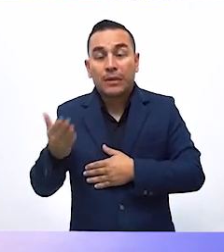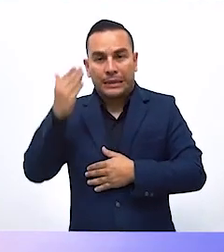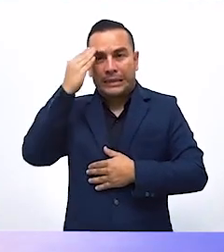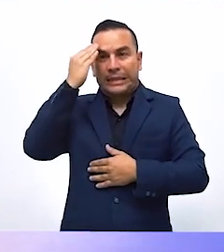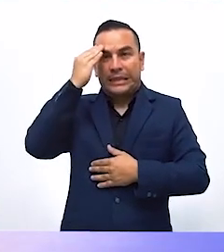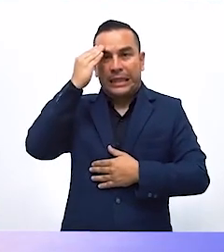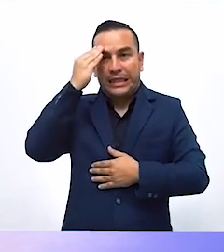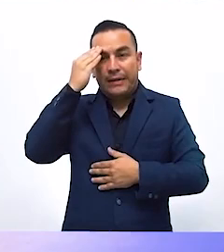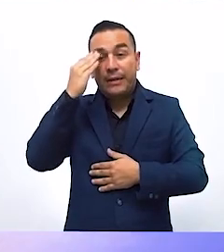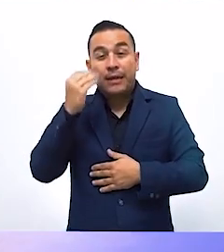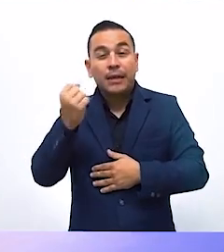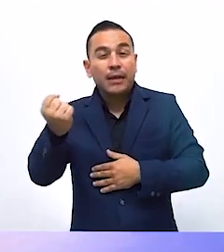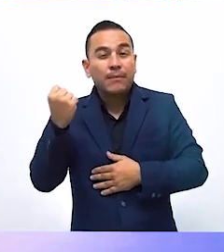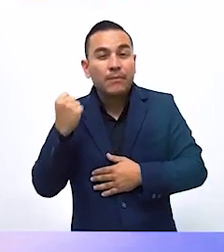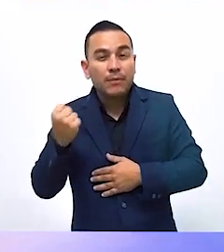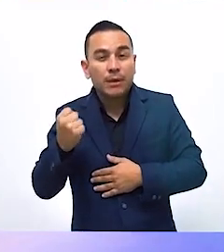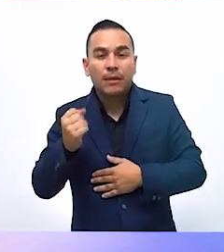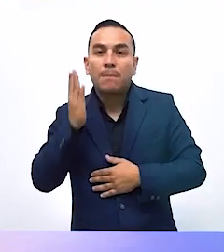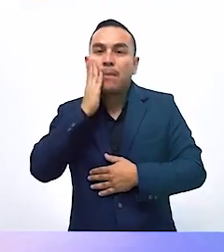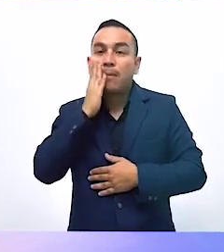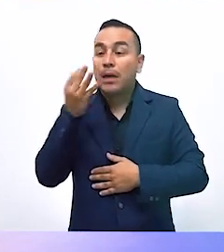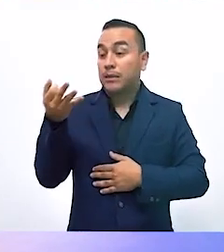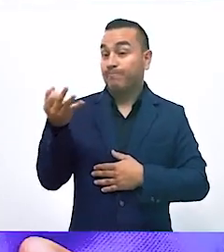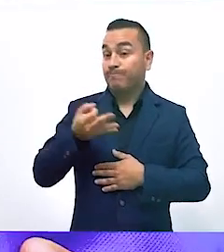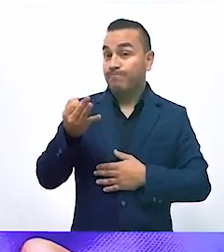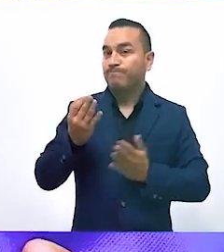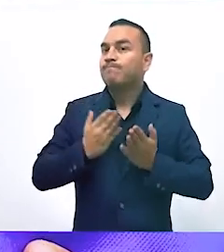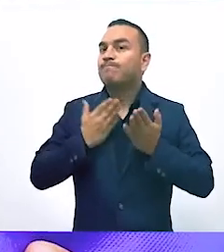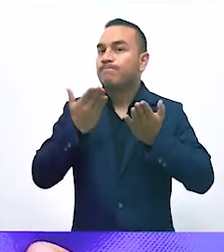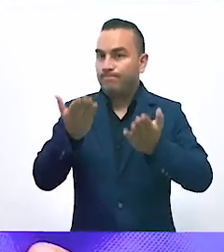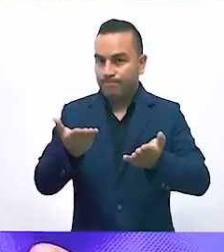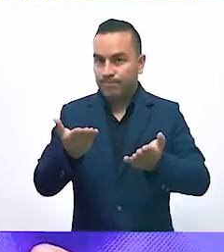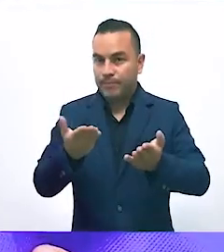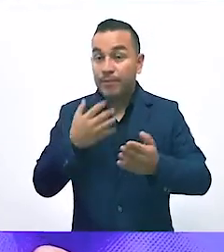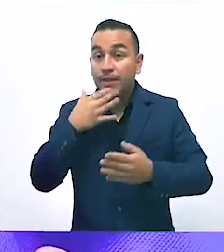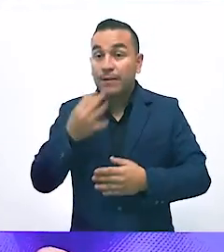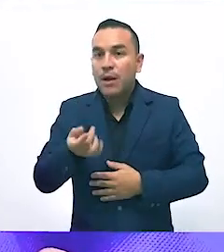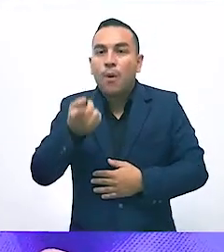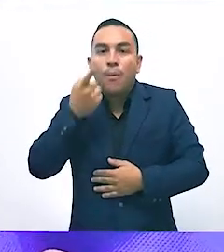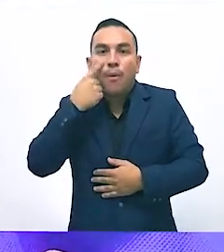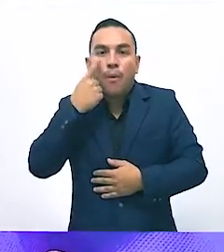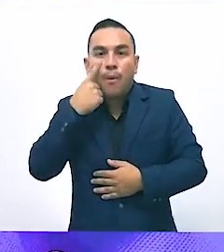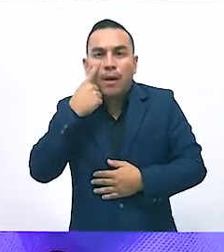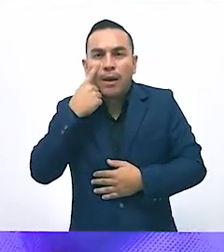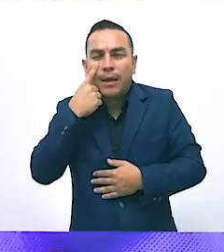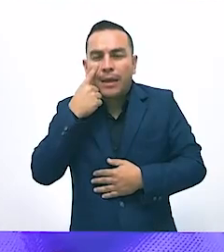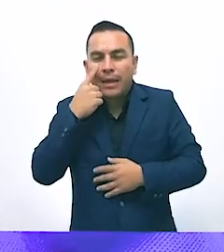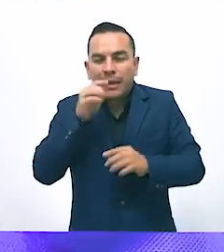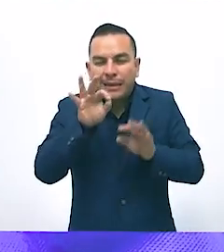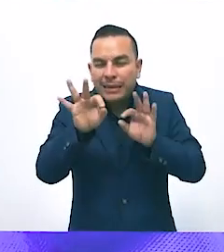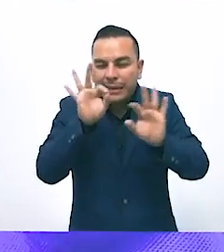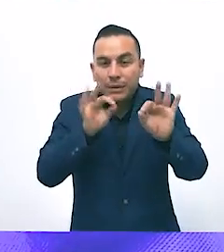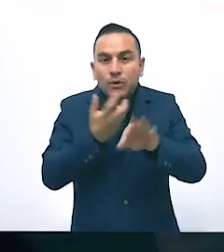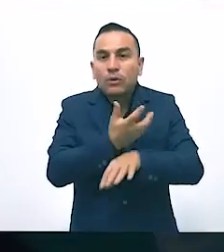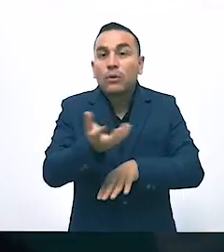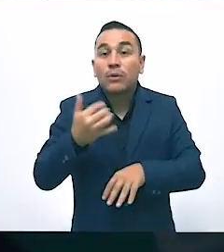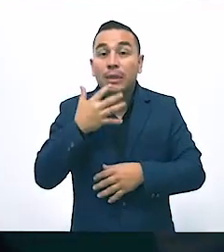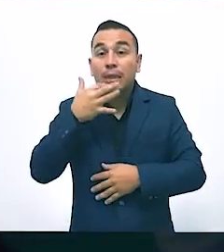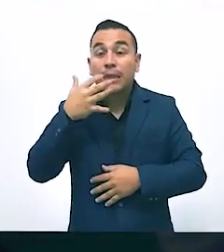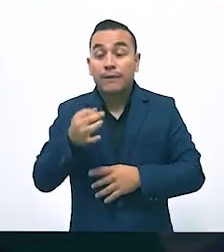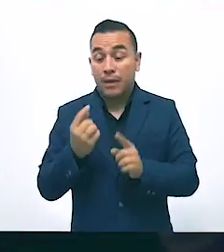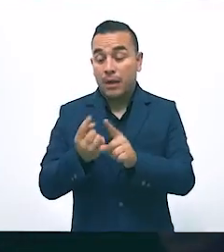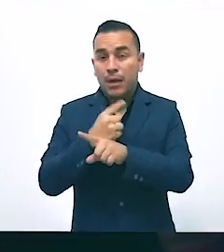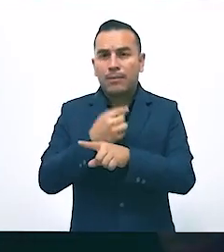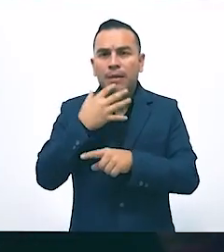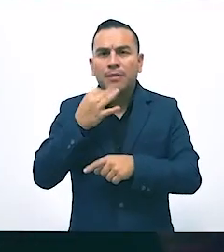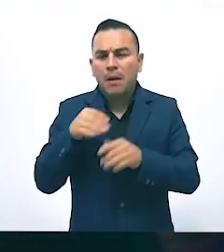Porque sabemos que las necesidades de la mamá son importantes y estamos cuidando hasta los detalles más pequeños. Algunos